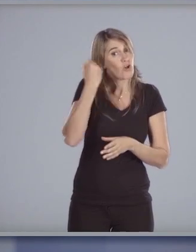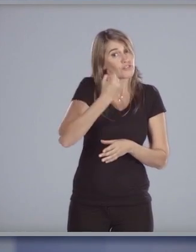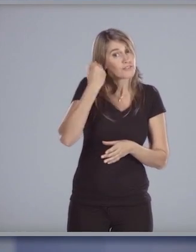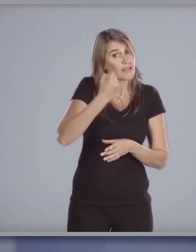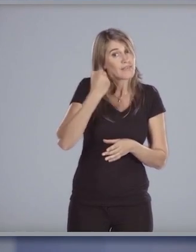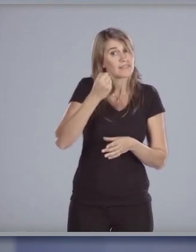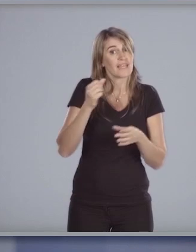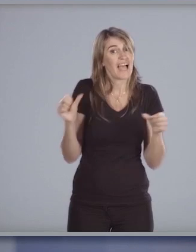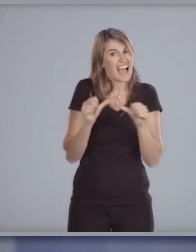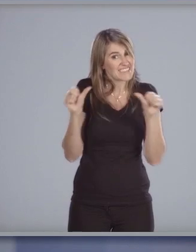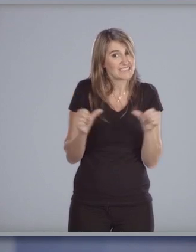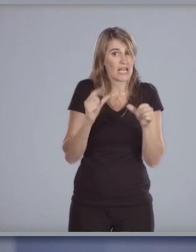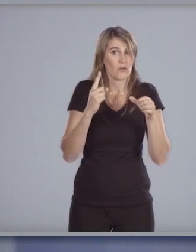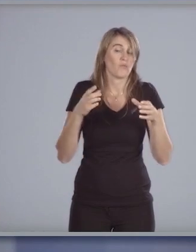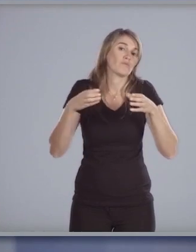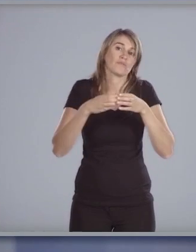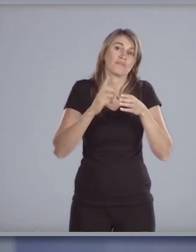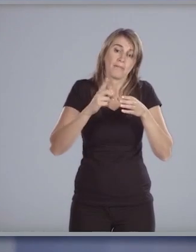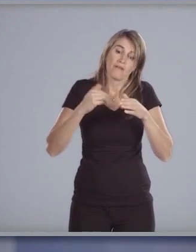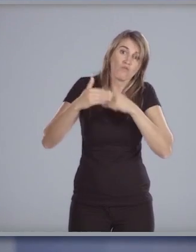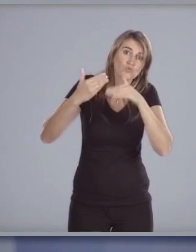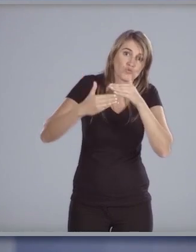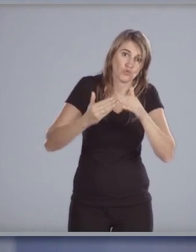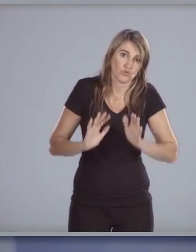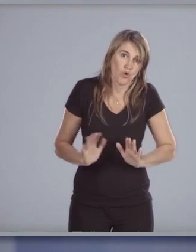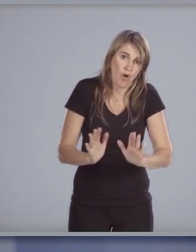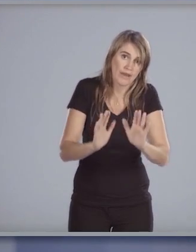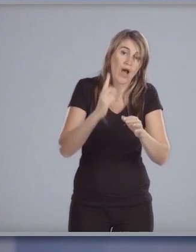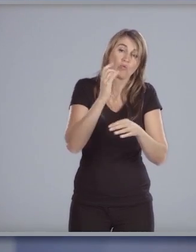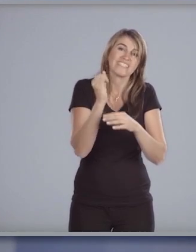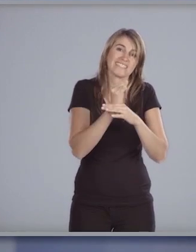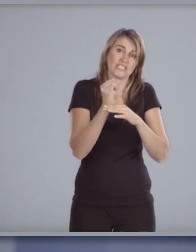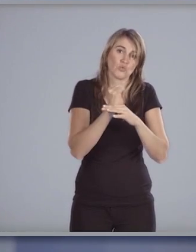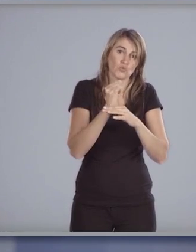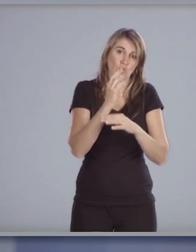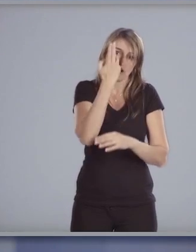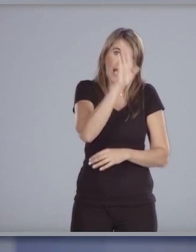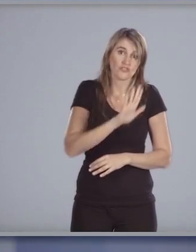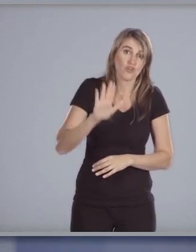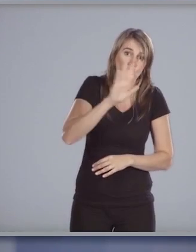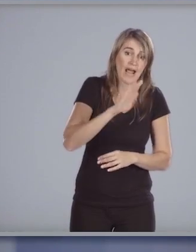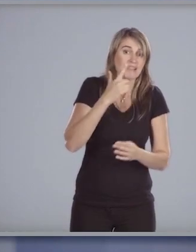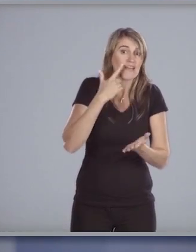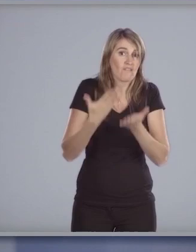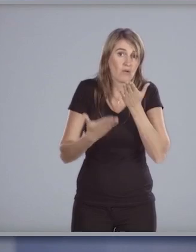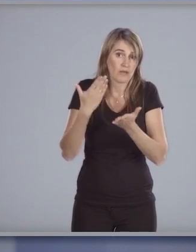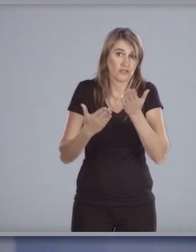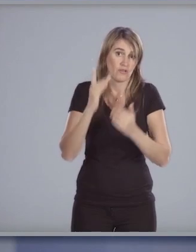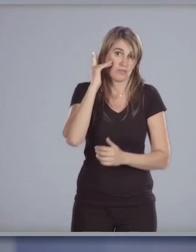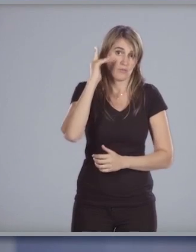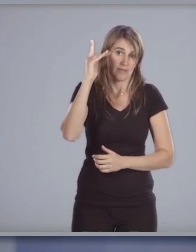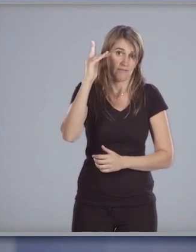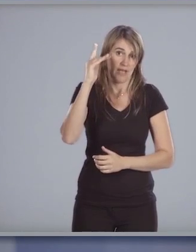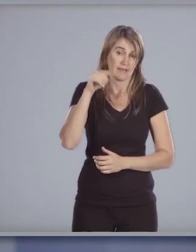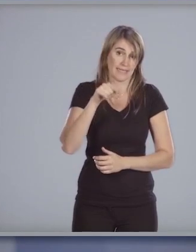a la conformación y funcionamiento del Instituto Nacional de Evaluación Educativa